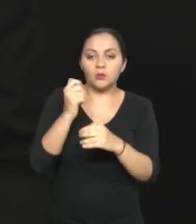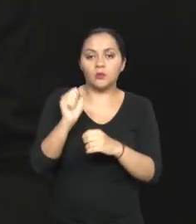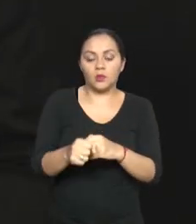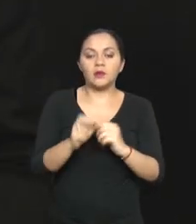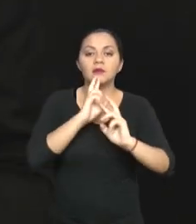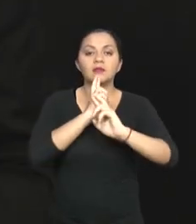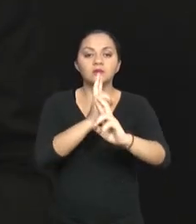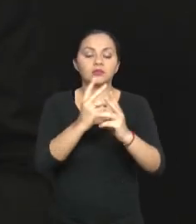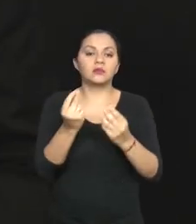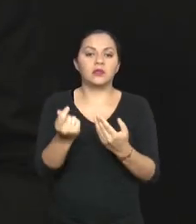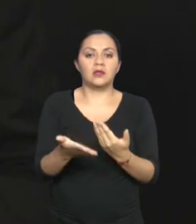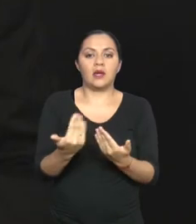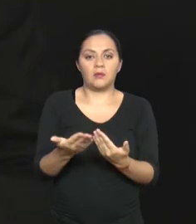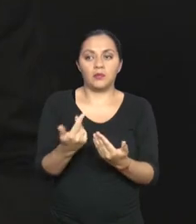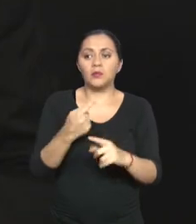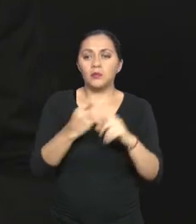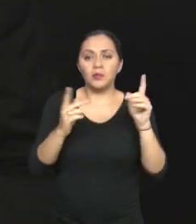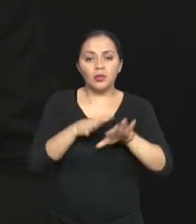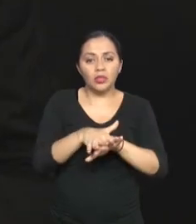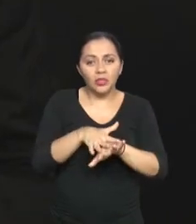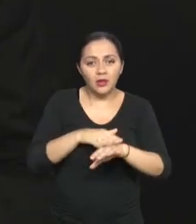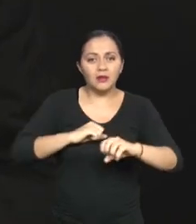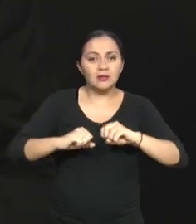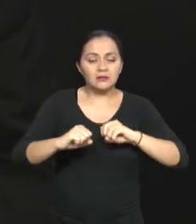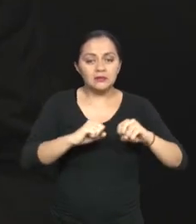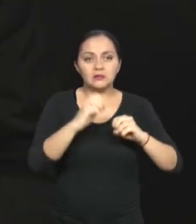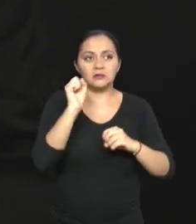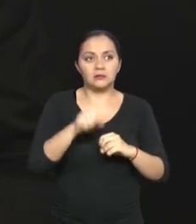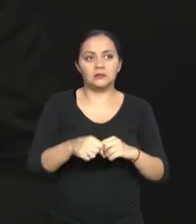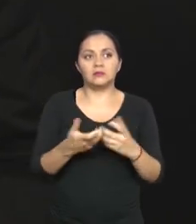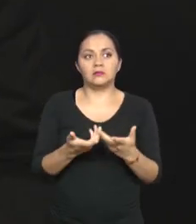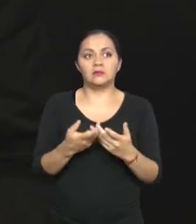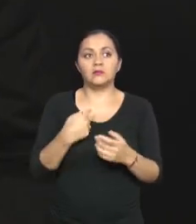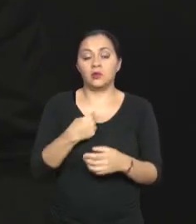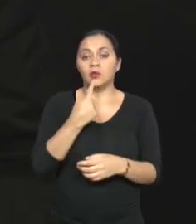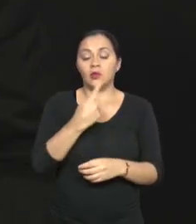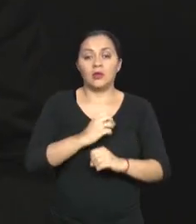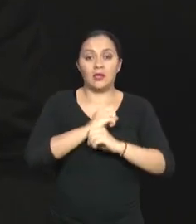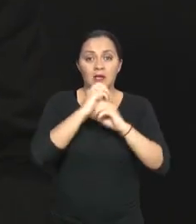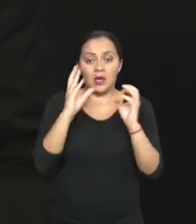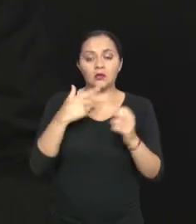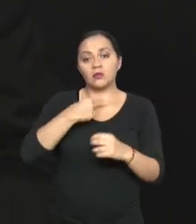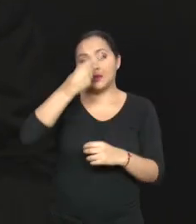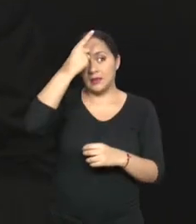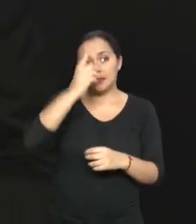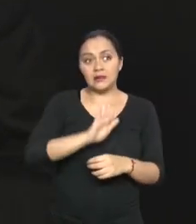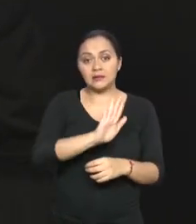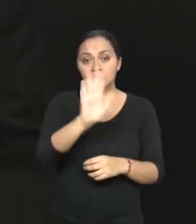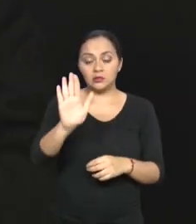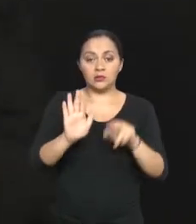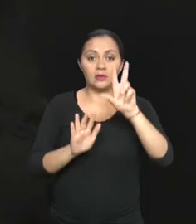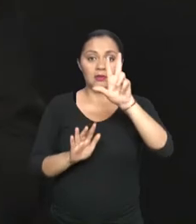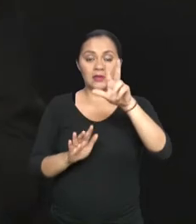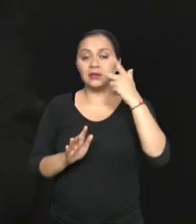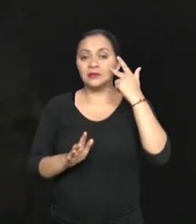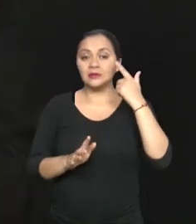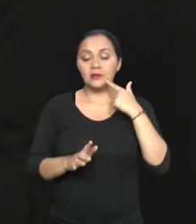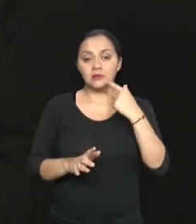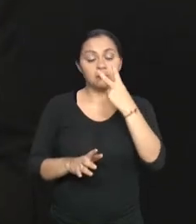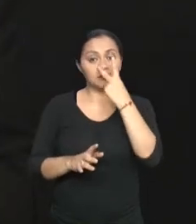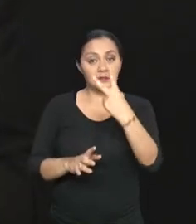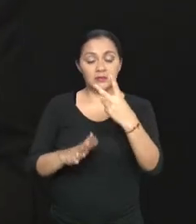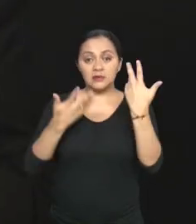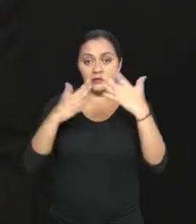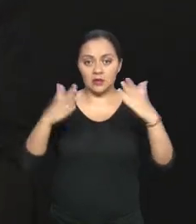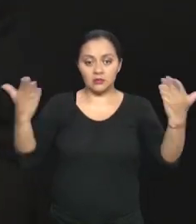de respuesta bastante ágil para este tipo de trámites. Como yo les señalaba, la resolución es notificada en tres días. Esto quiere decir que una vez ya es